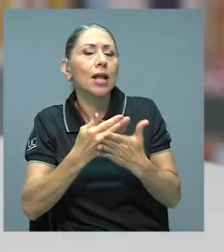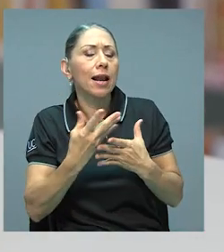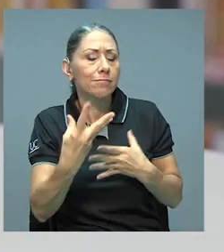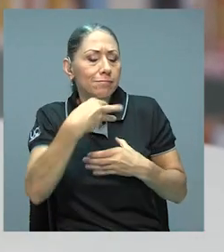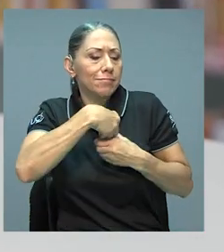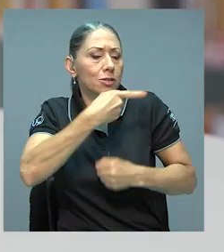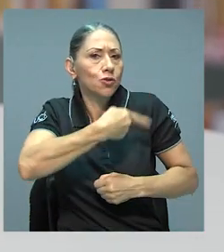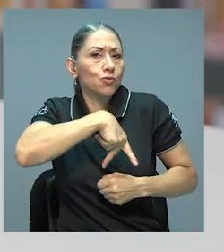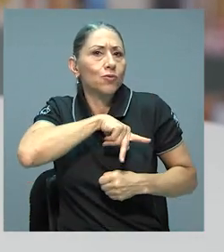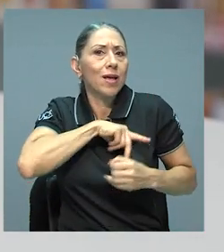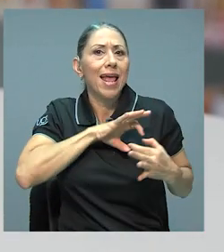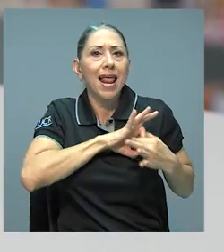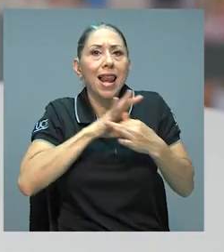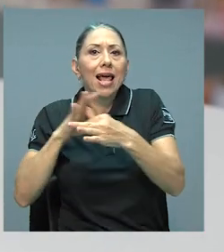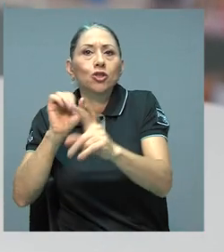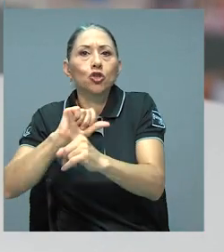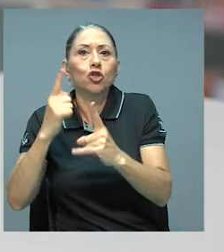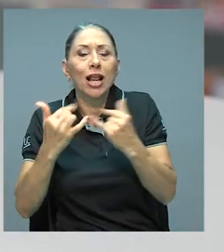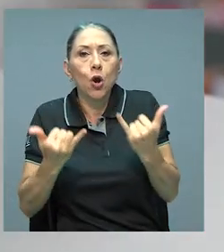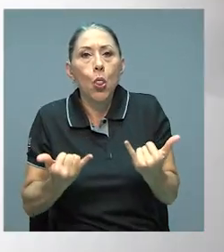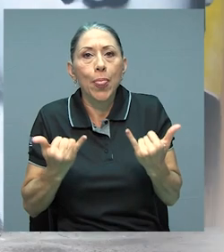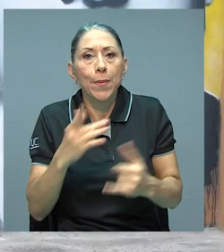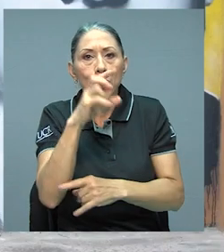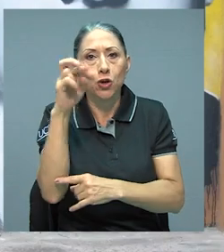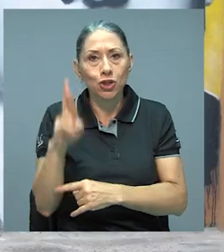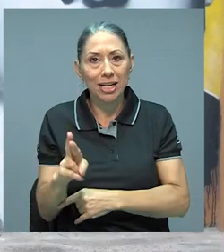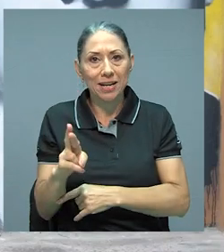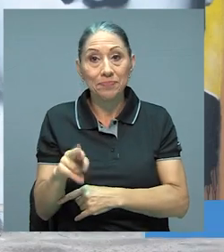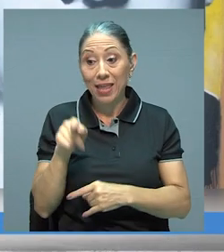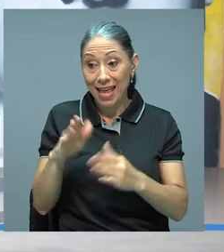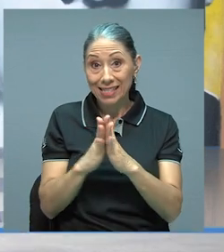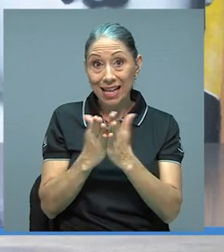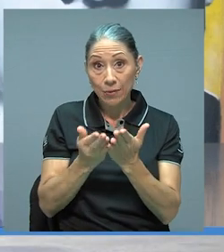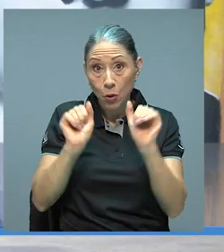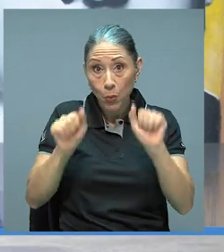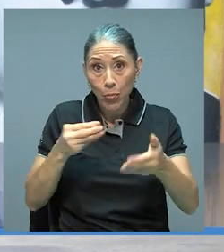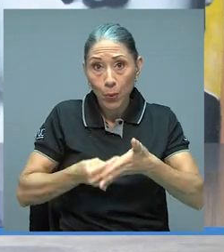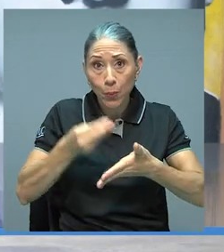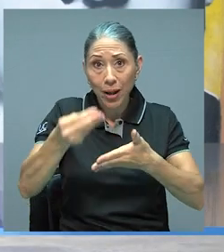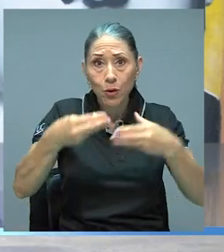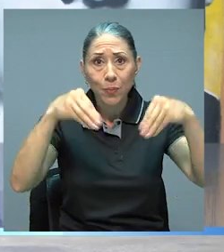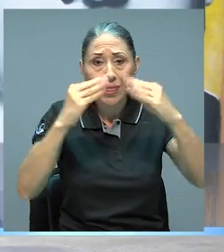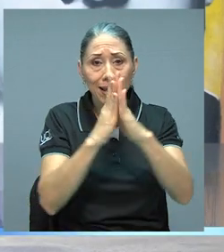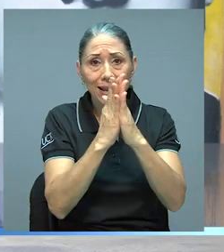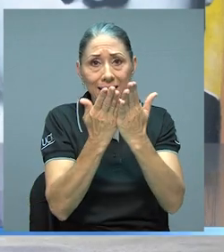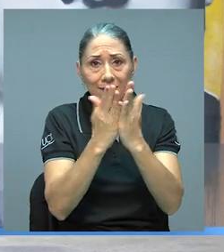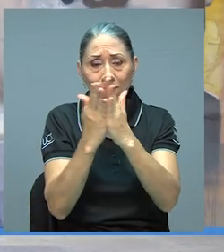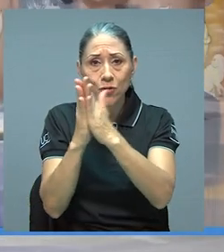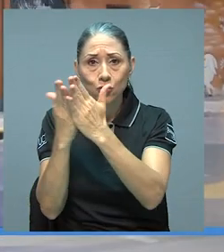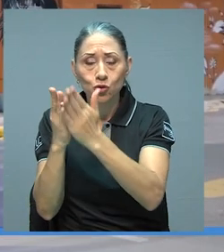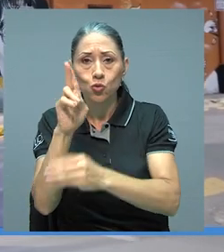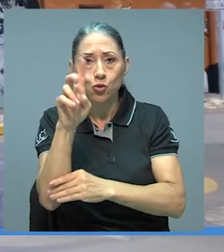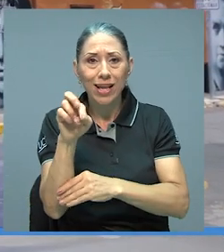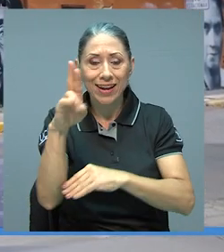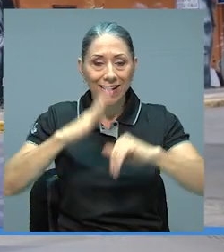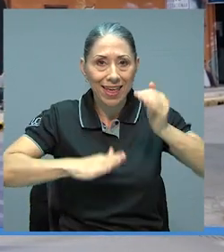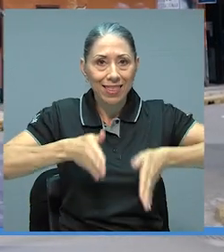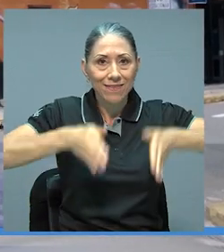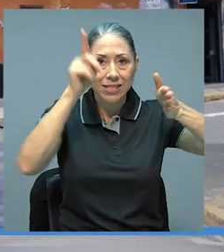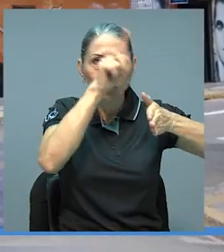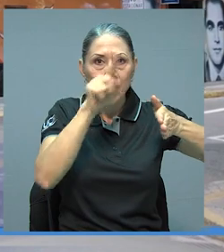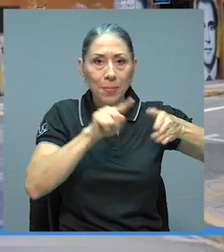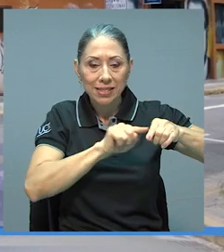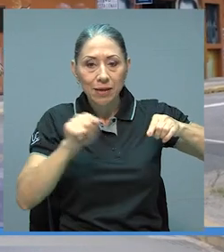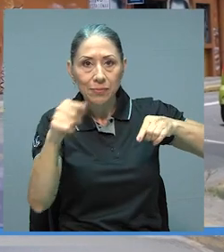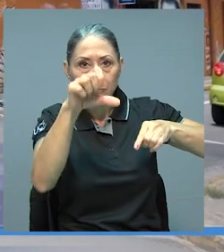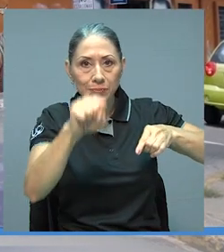el lazo social contemporáneo en Costa Rica. Este libro está disponible en la librería UCR, ubicada al costado